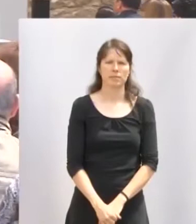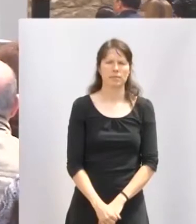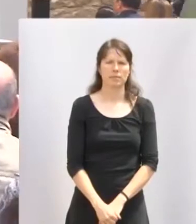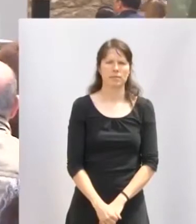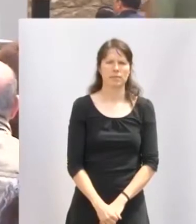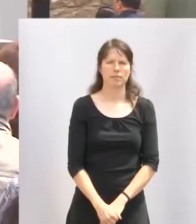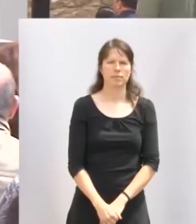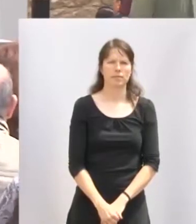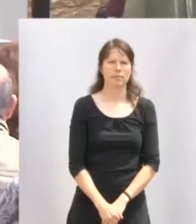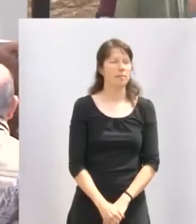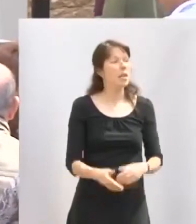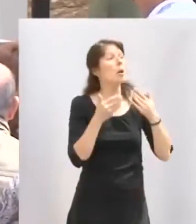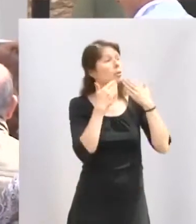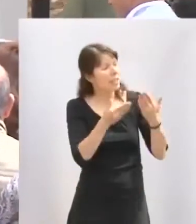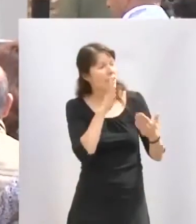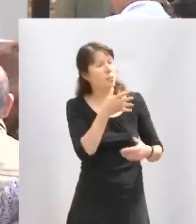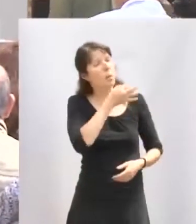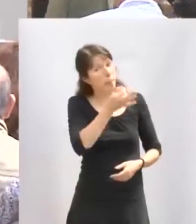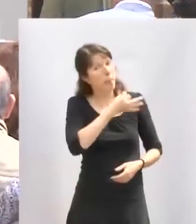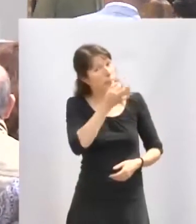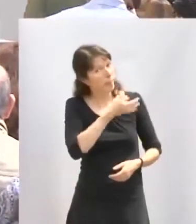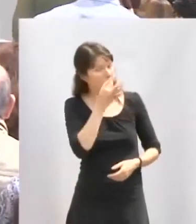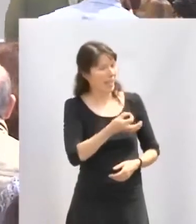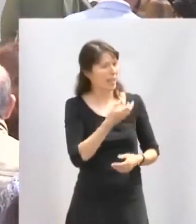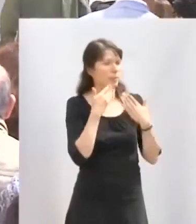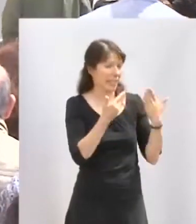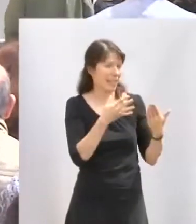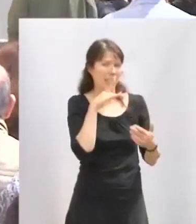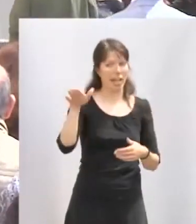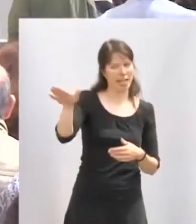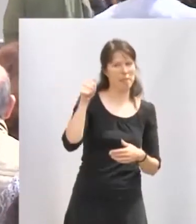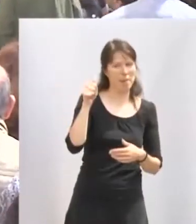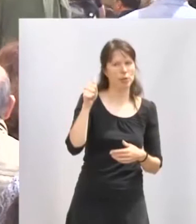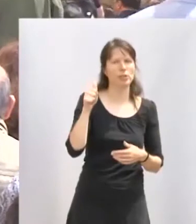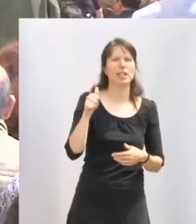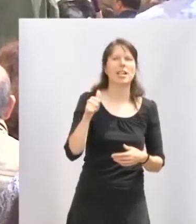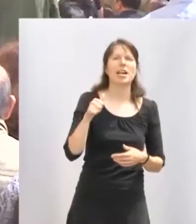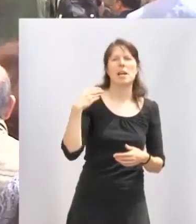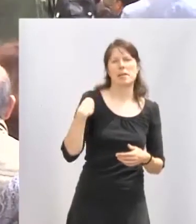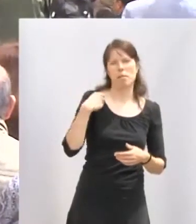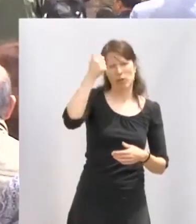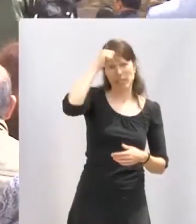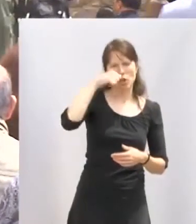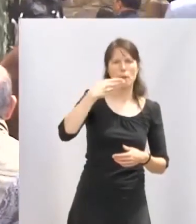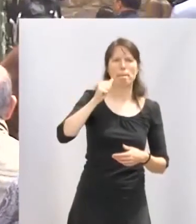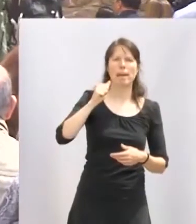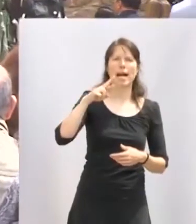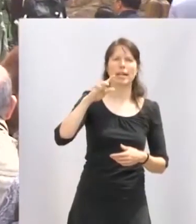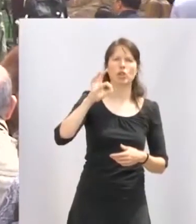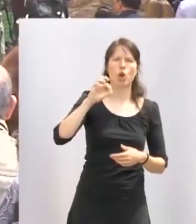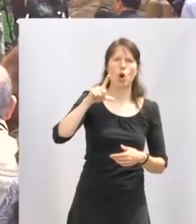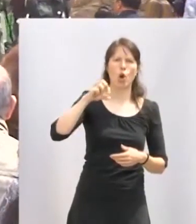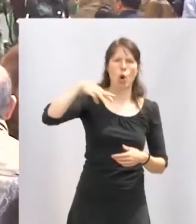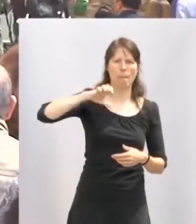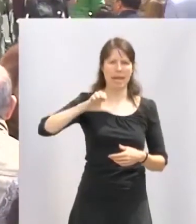Muchas gracias, Lucía, por esas palabras, por esa presentación. Solicitamos ya la presencia en el escenario de don José Ángel Bartolomé, director del grupo de danzas de